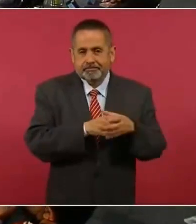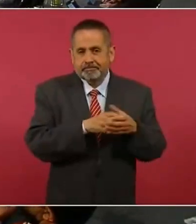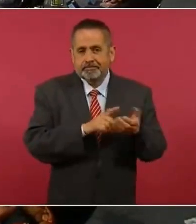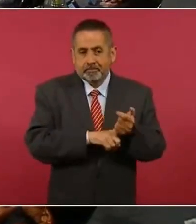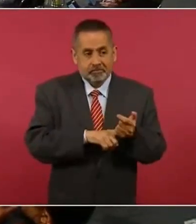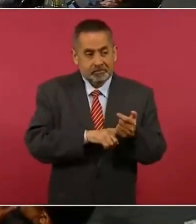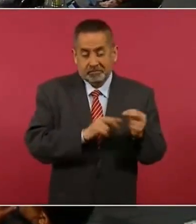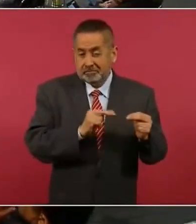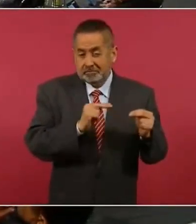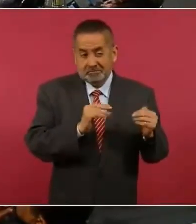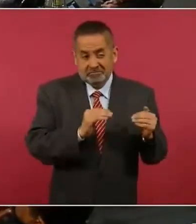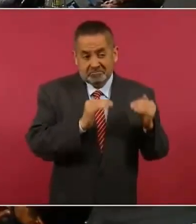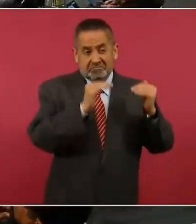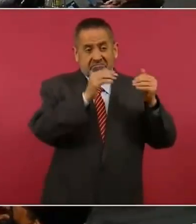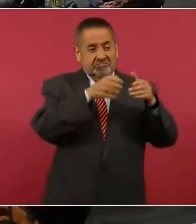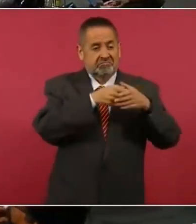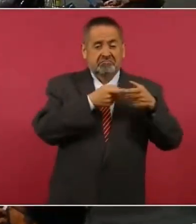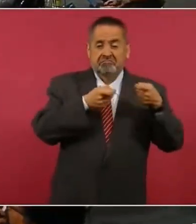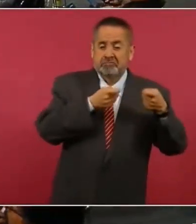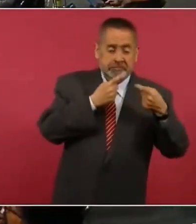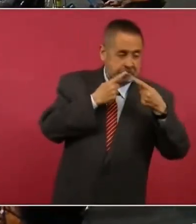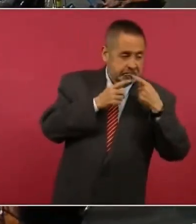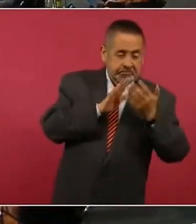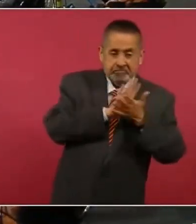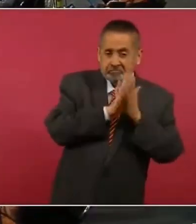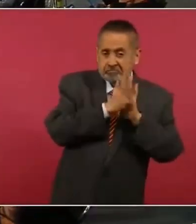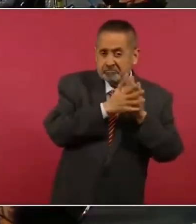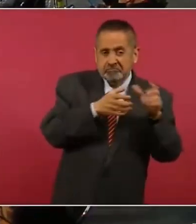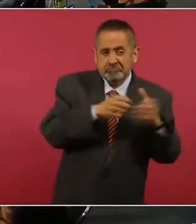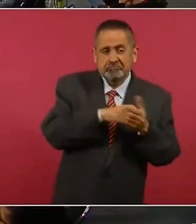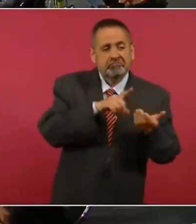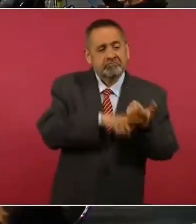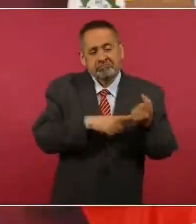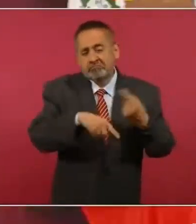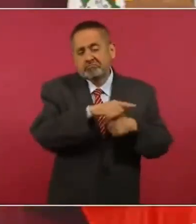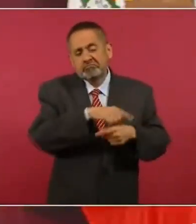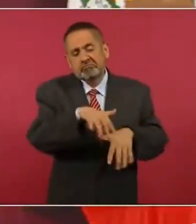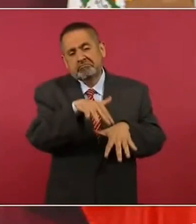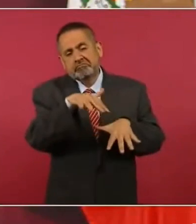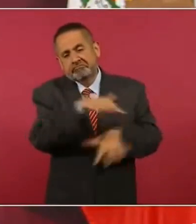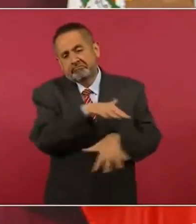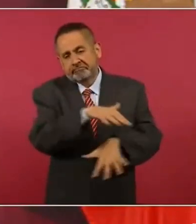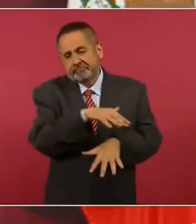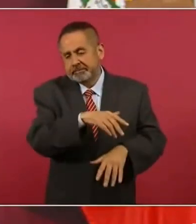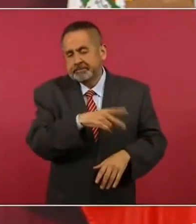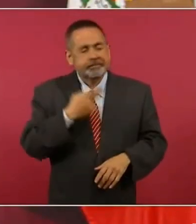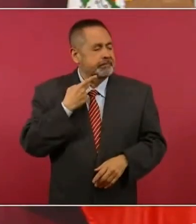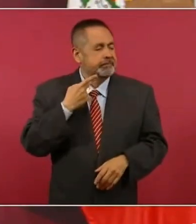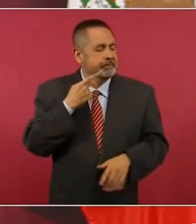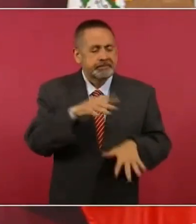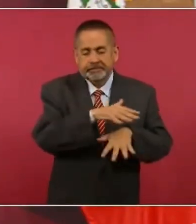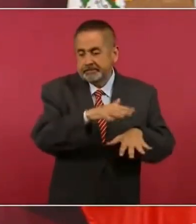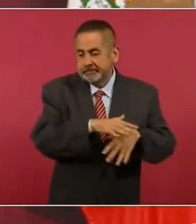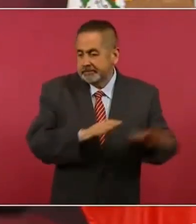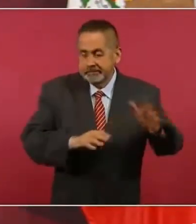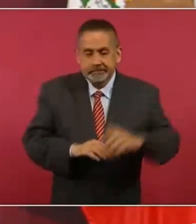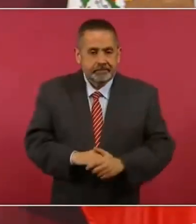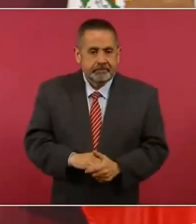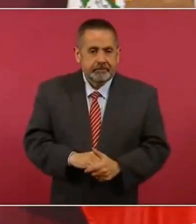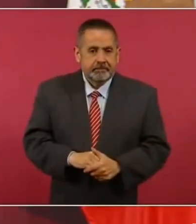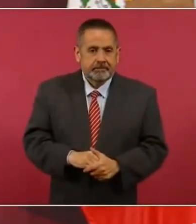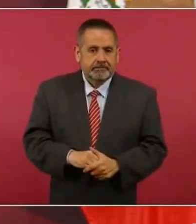buen nivel politiquero, porque